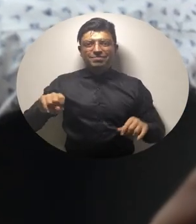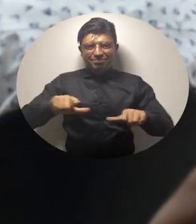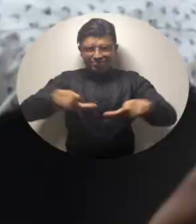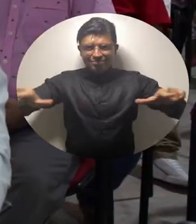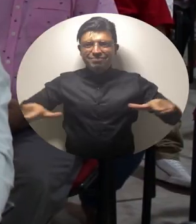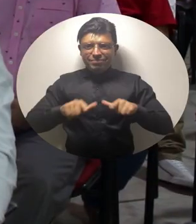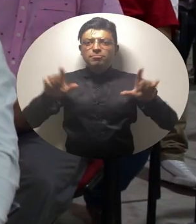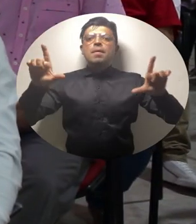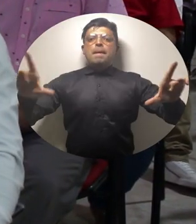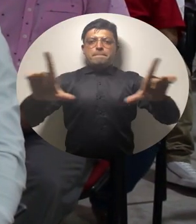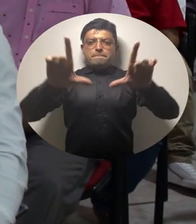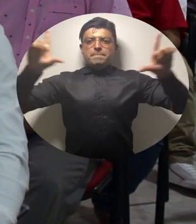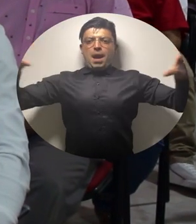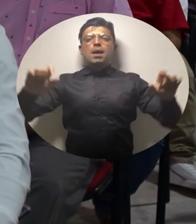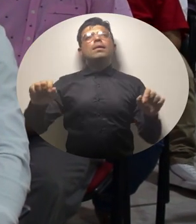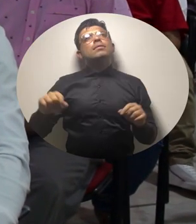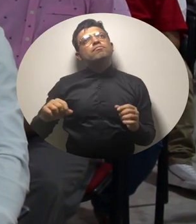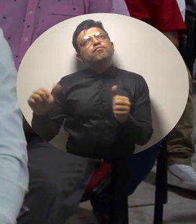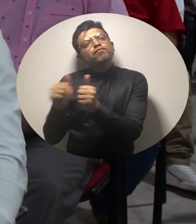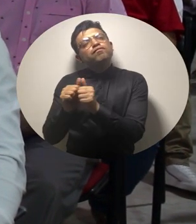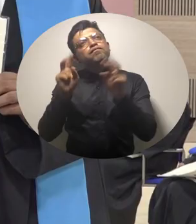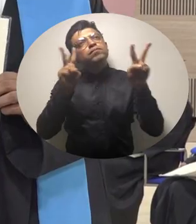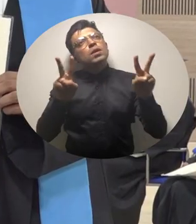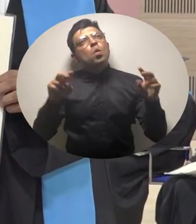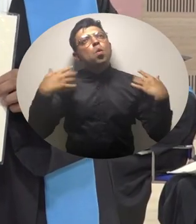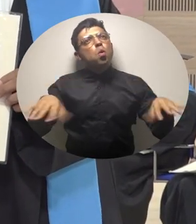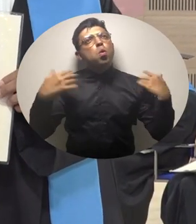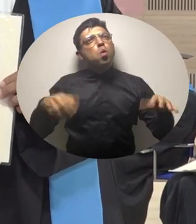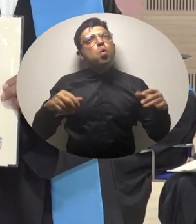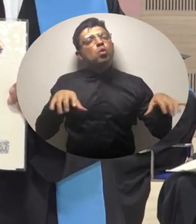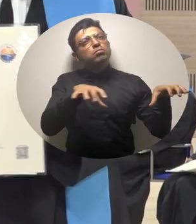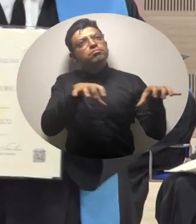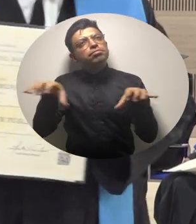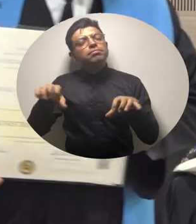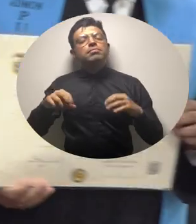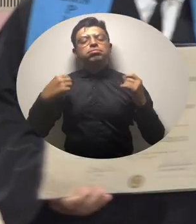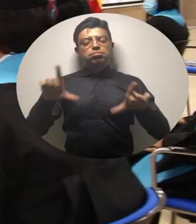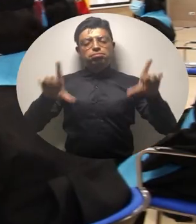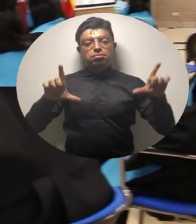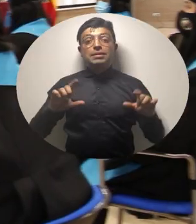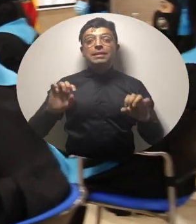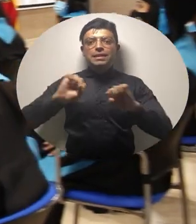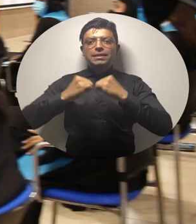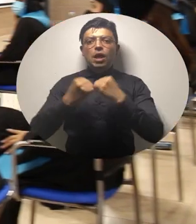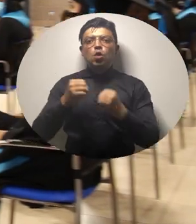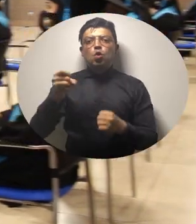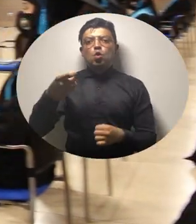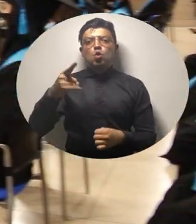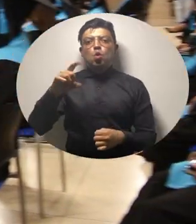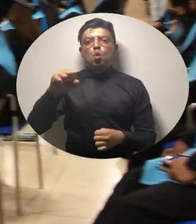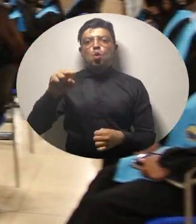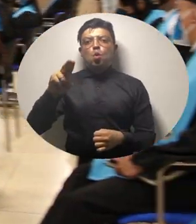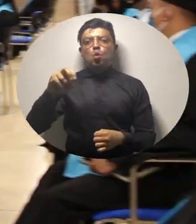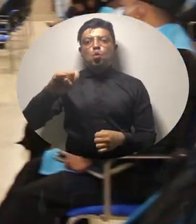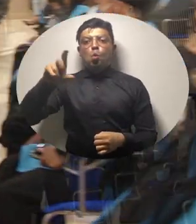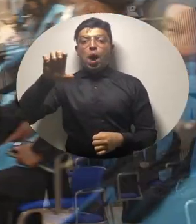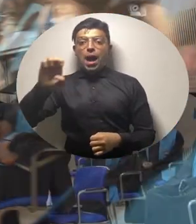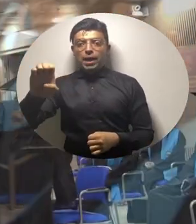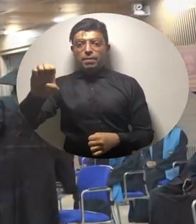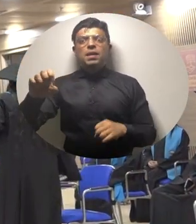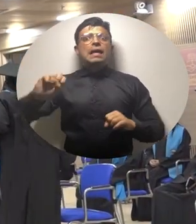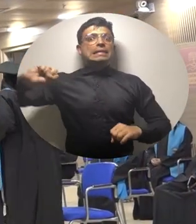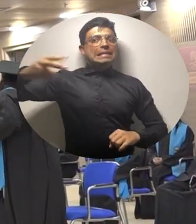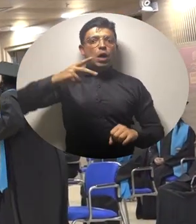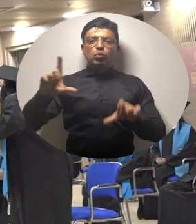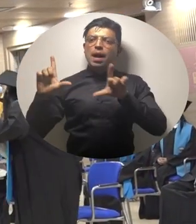gigante, los acompañantes presenciaron el significativo acto de graduación que se llevó a cabo en la Sala Neguange y que se constituyó